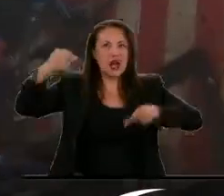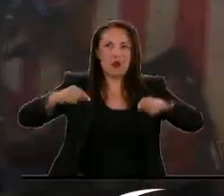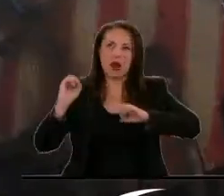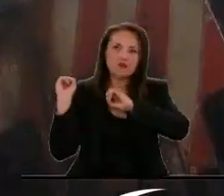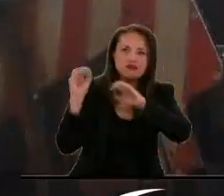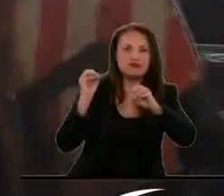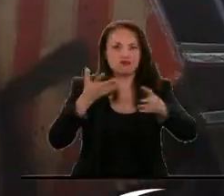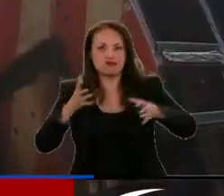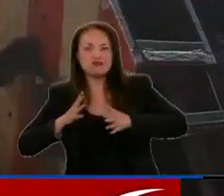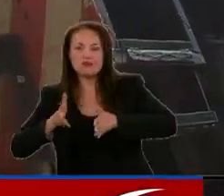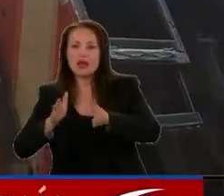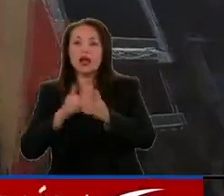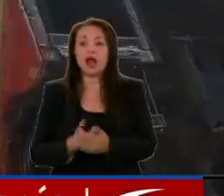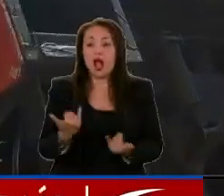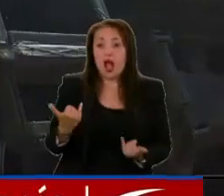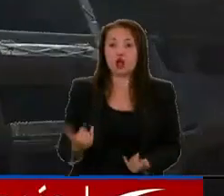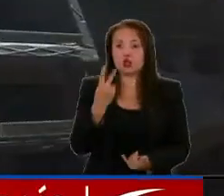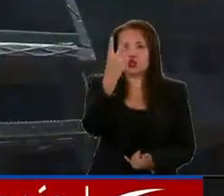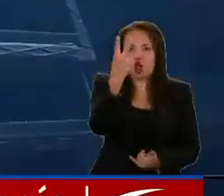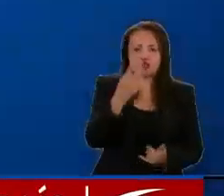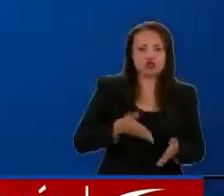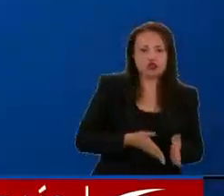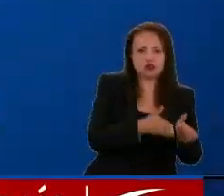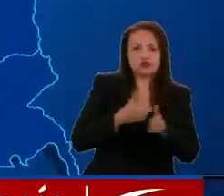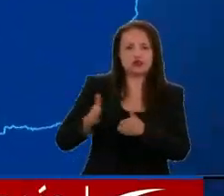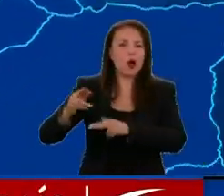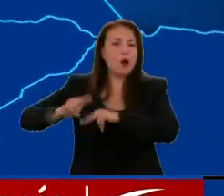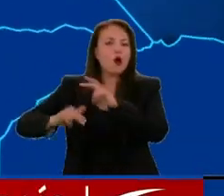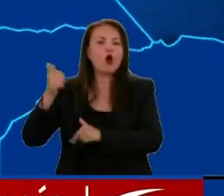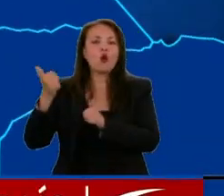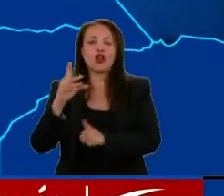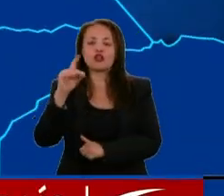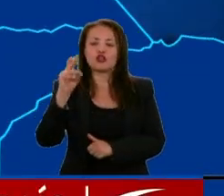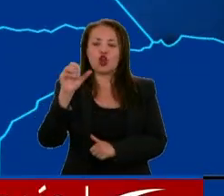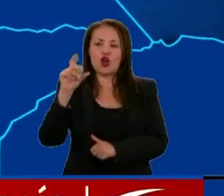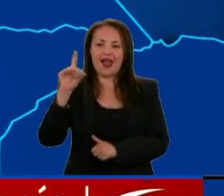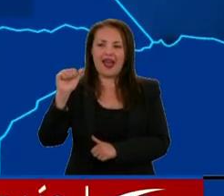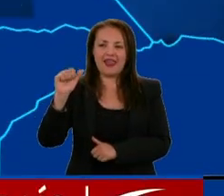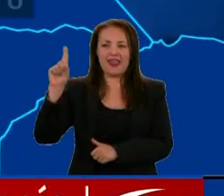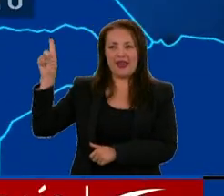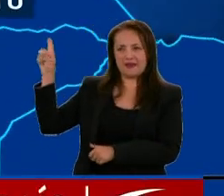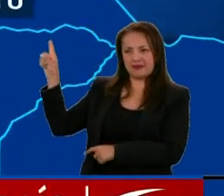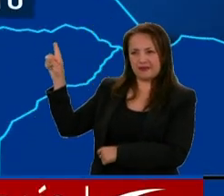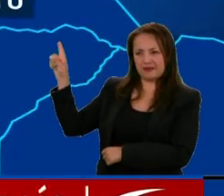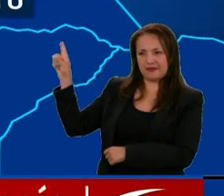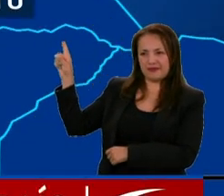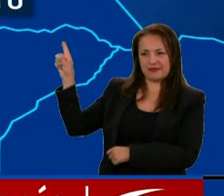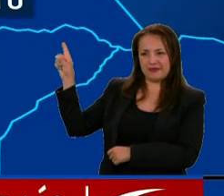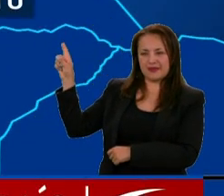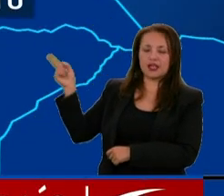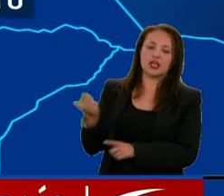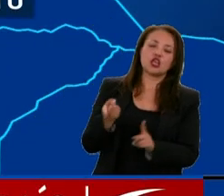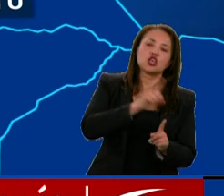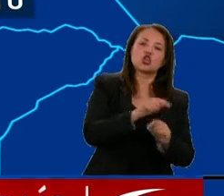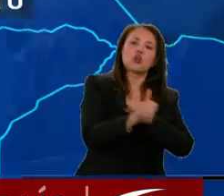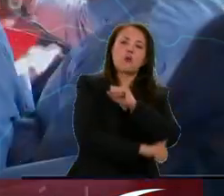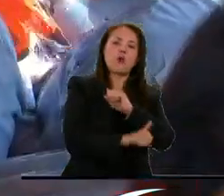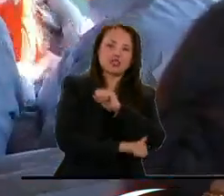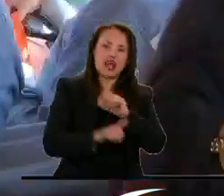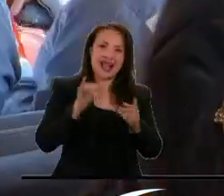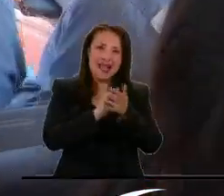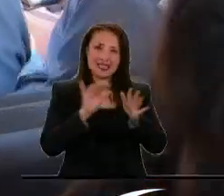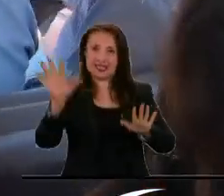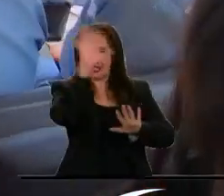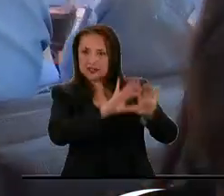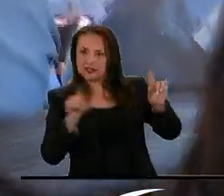Actualmente existen dos grandes corredores férreos en operación, la Dorada Caldas, Chiriguaná Cesar y Bogotá Beléncito Boyacá. Además está la